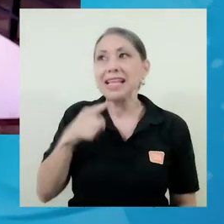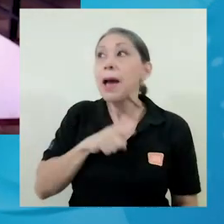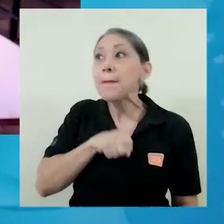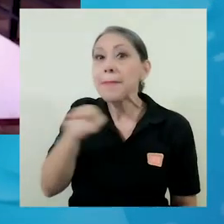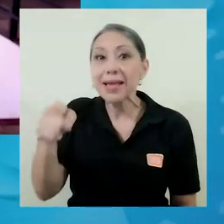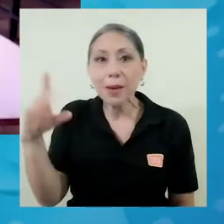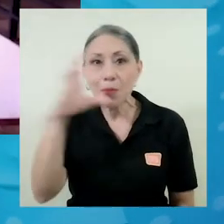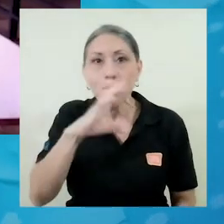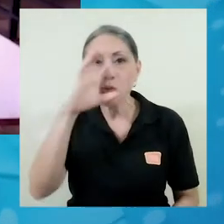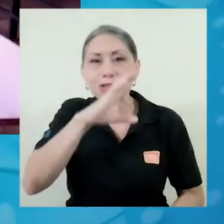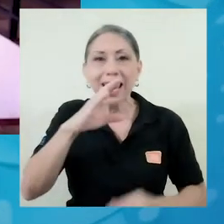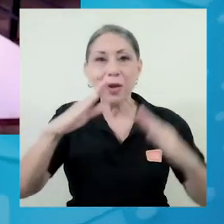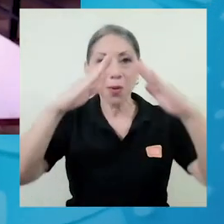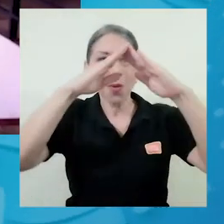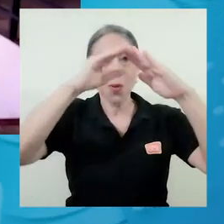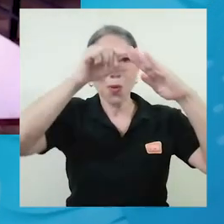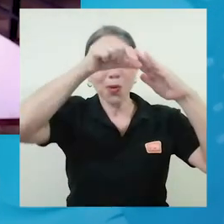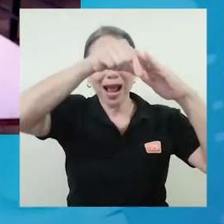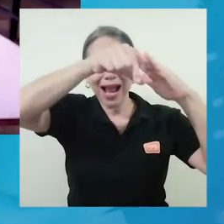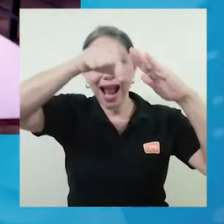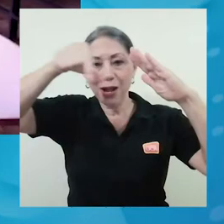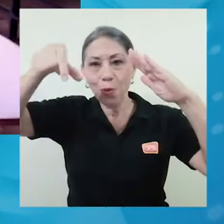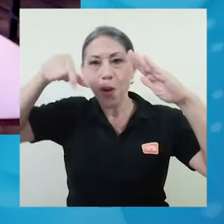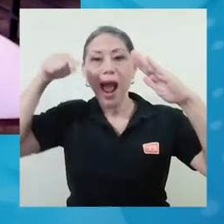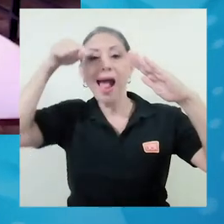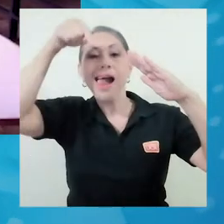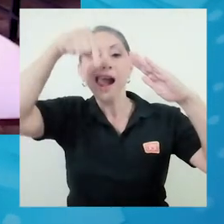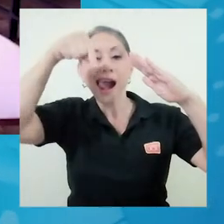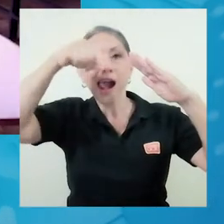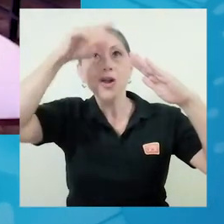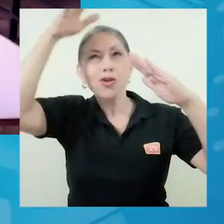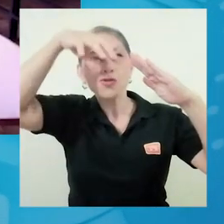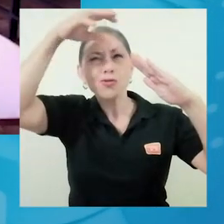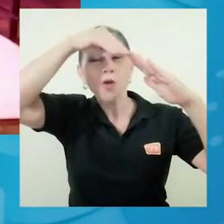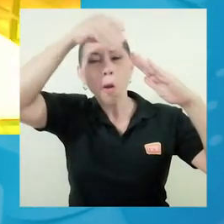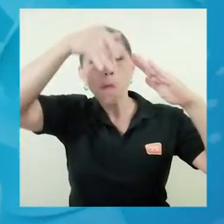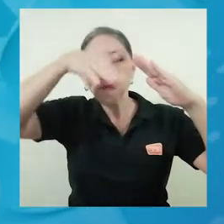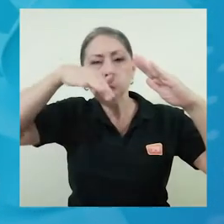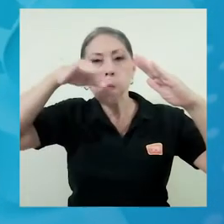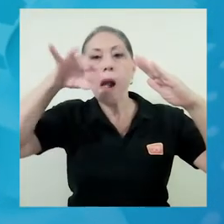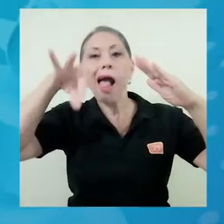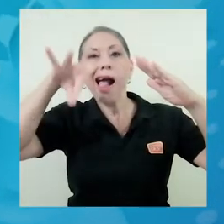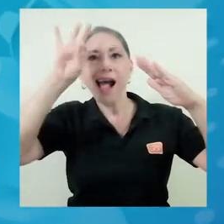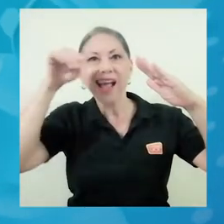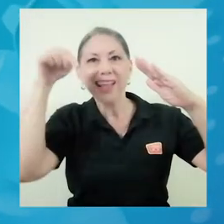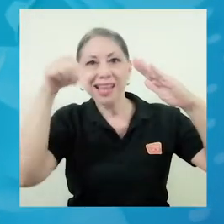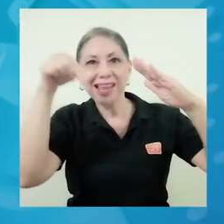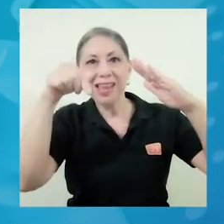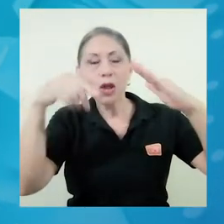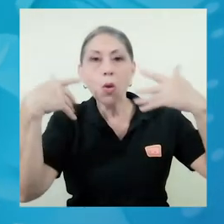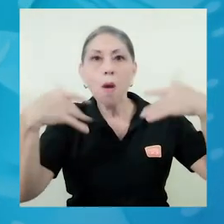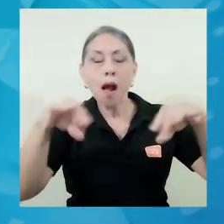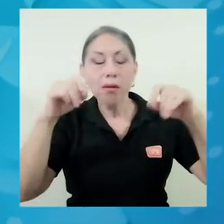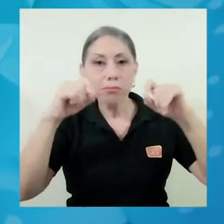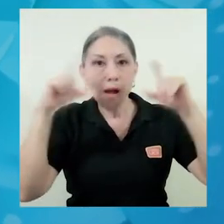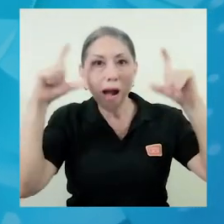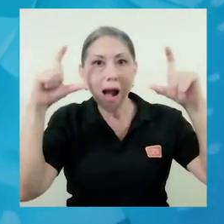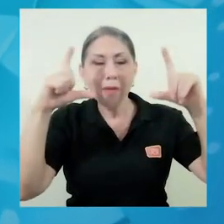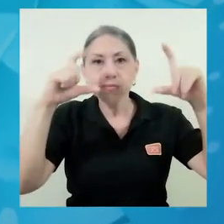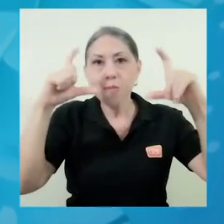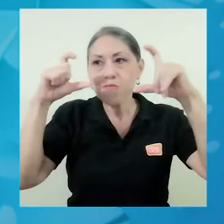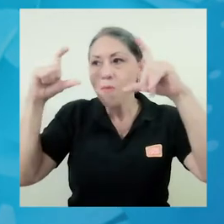canoa, por ejemplo, una canoa donde esté cayendo mucha agua. Entonces, en esos ambientes pueden encontrar. Y es impresionante la cantidad de